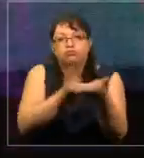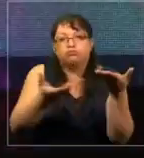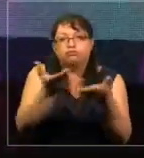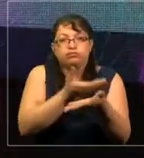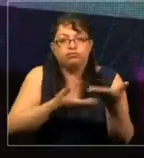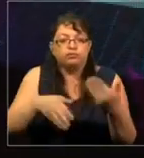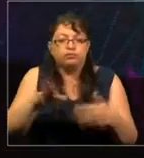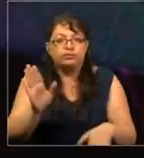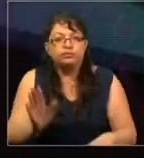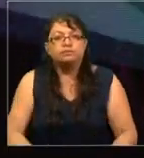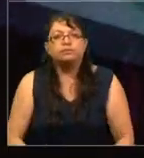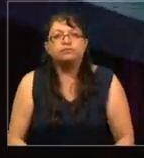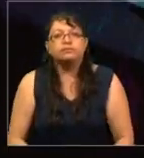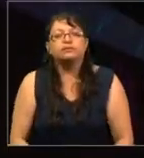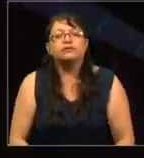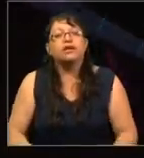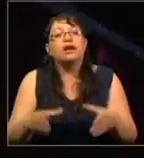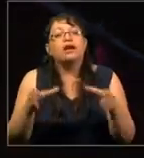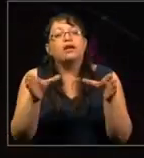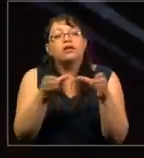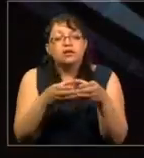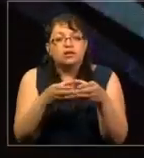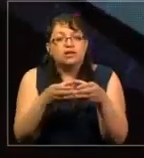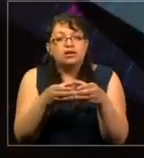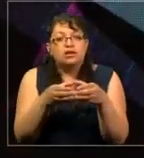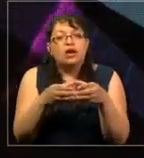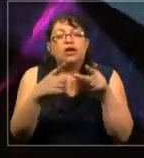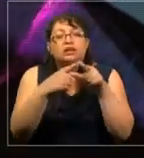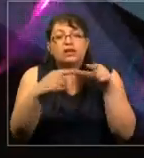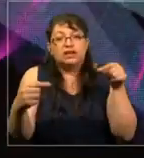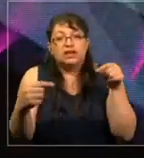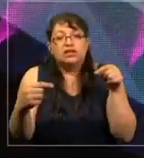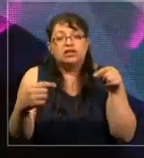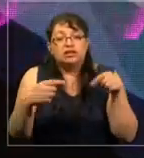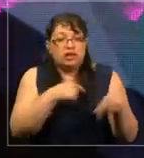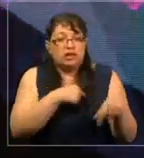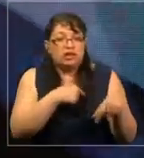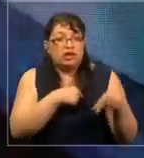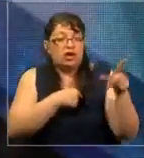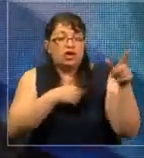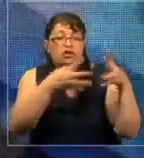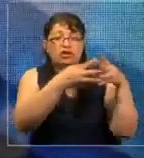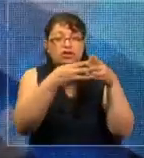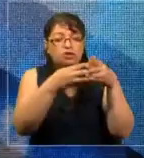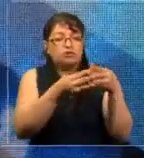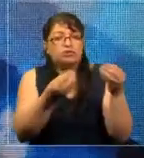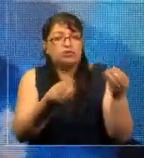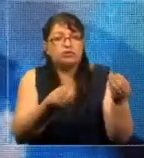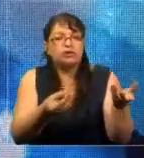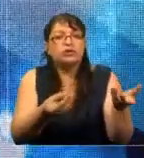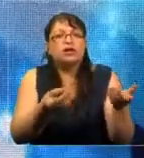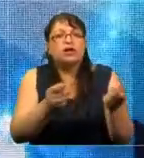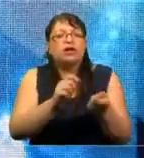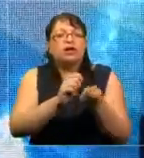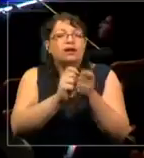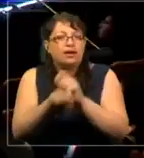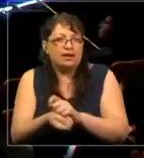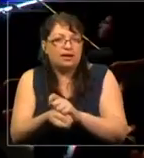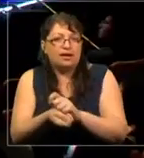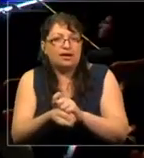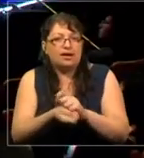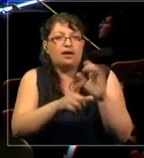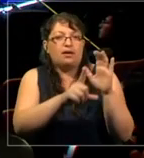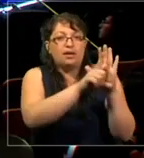La Asociación Nacional del Corazón en Estados Unidos es extremadamente efectiva en lograr el cambio de leyes,